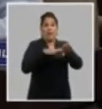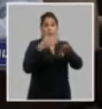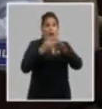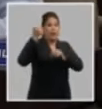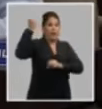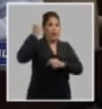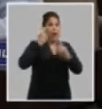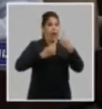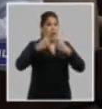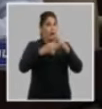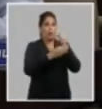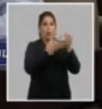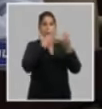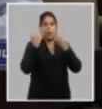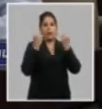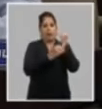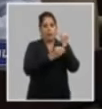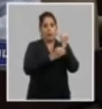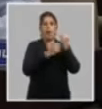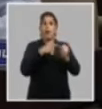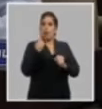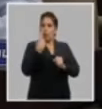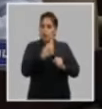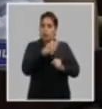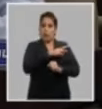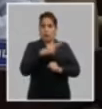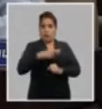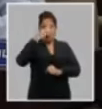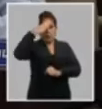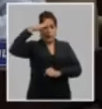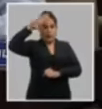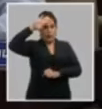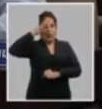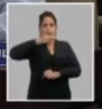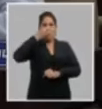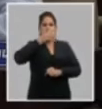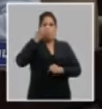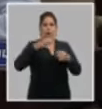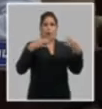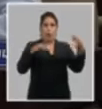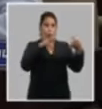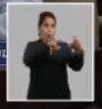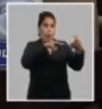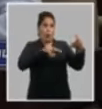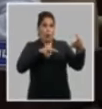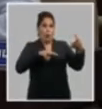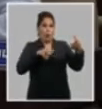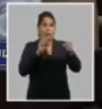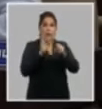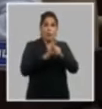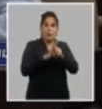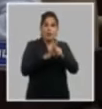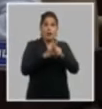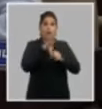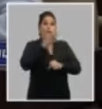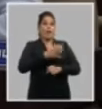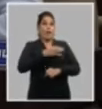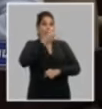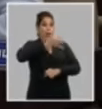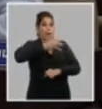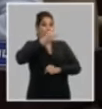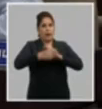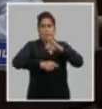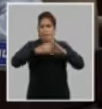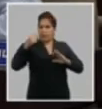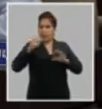han perdido el poder por lo tanto nosotros y en el caso de la revolución cubana como se explicaba en el material que se ponía al inicio del comandante en jefe que tiene la